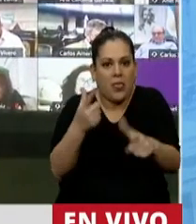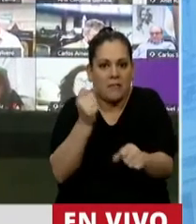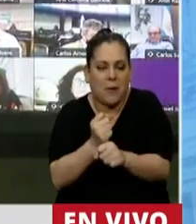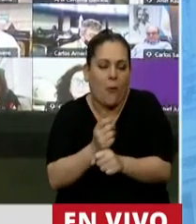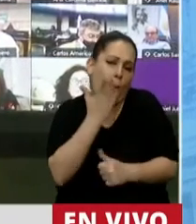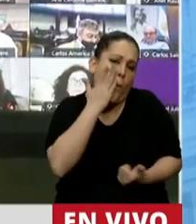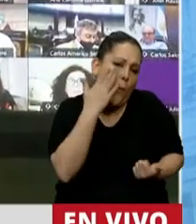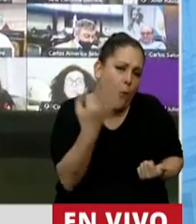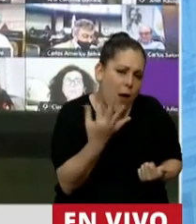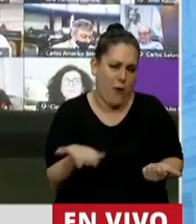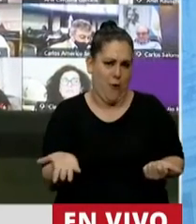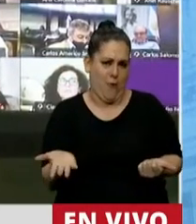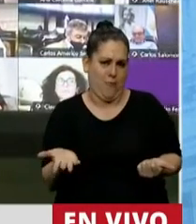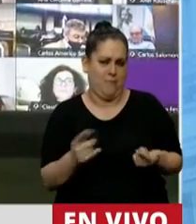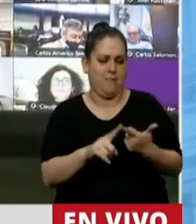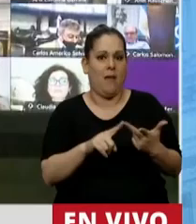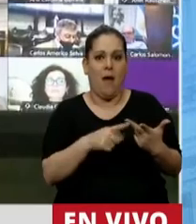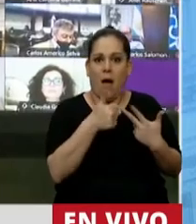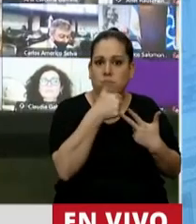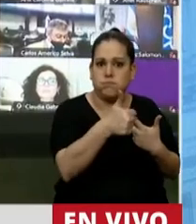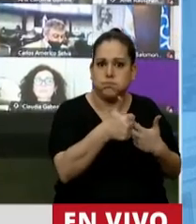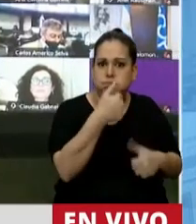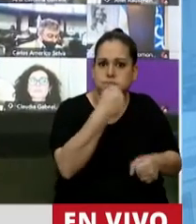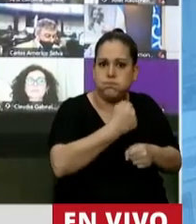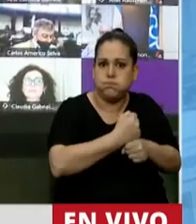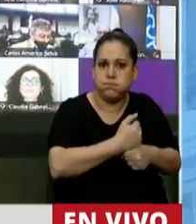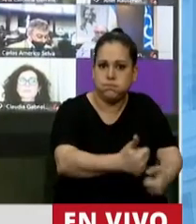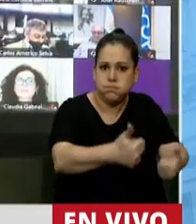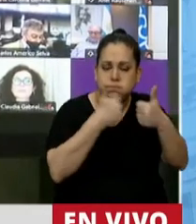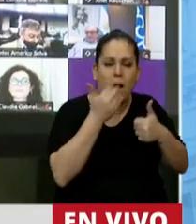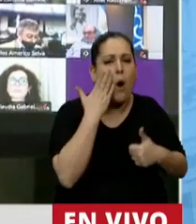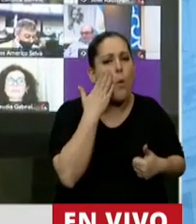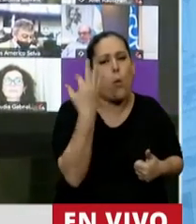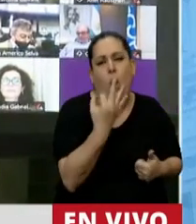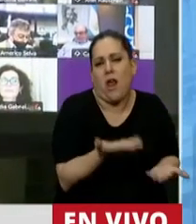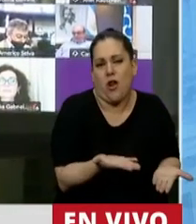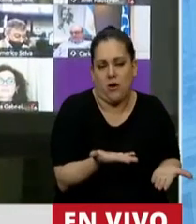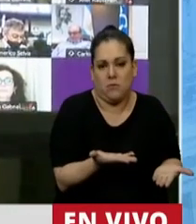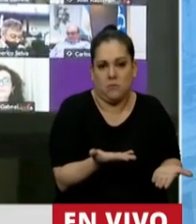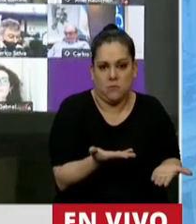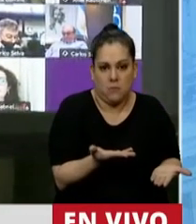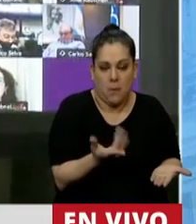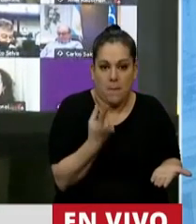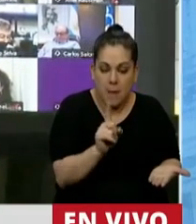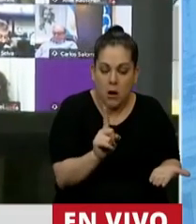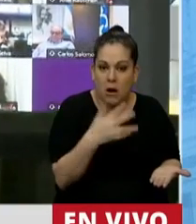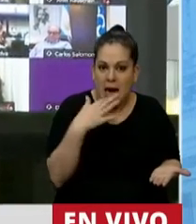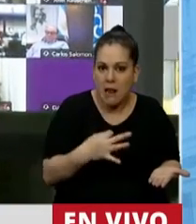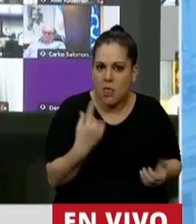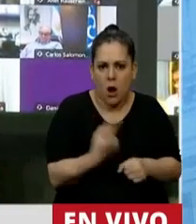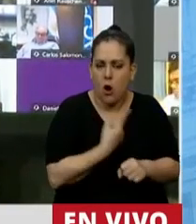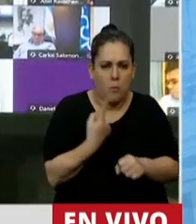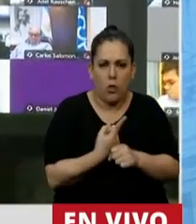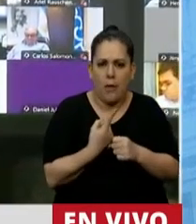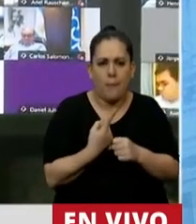el que es exitoso trabajando es bueno. Entonces no podemos permitir que empecemos